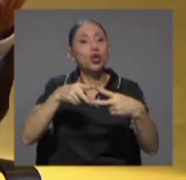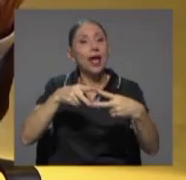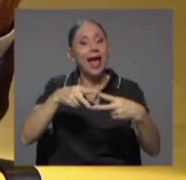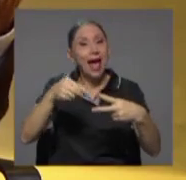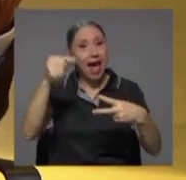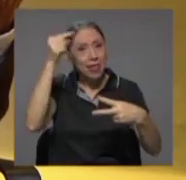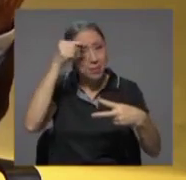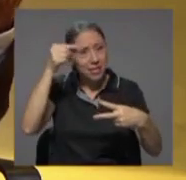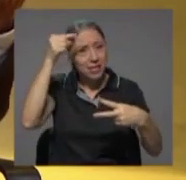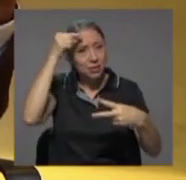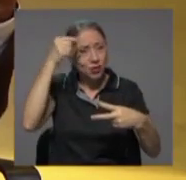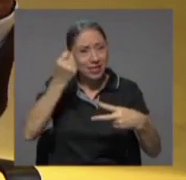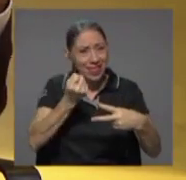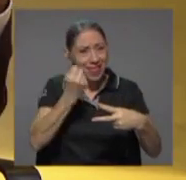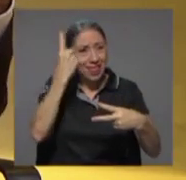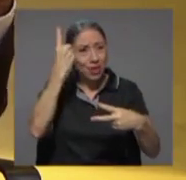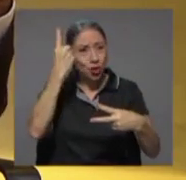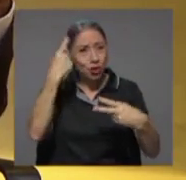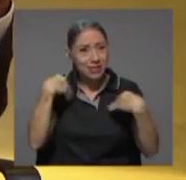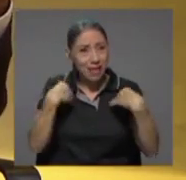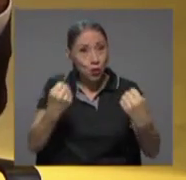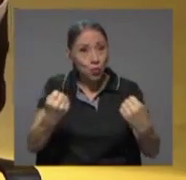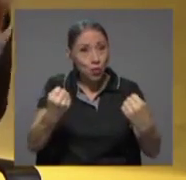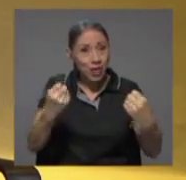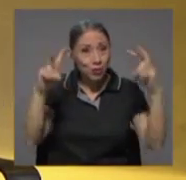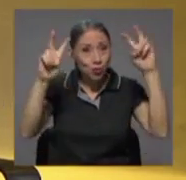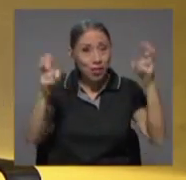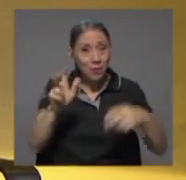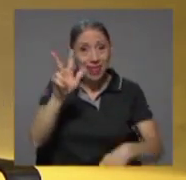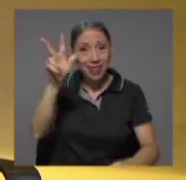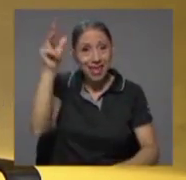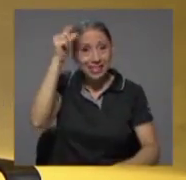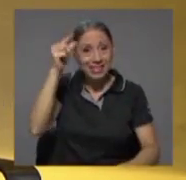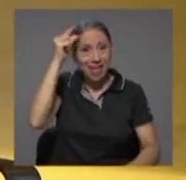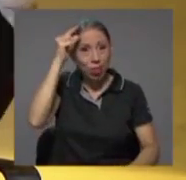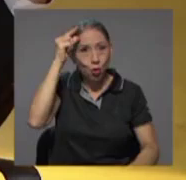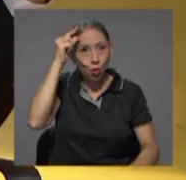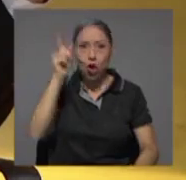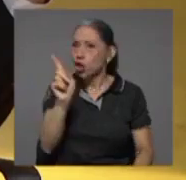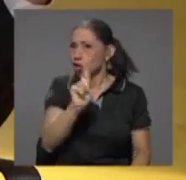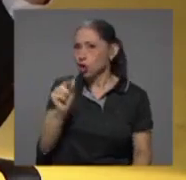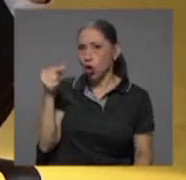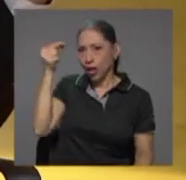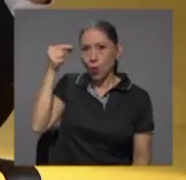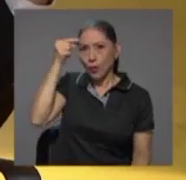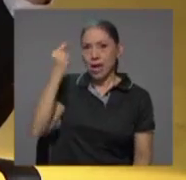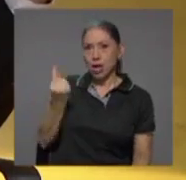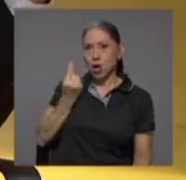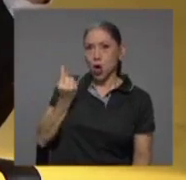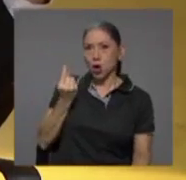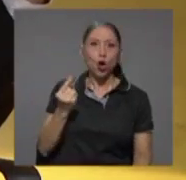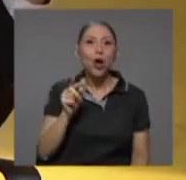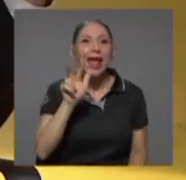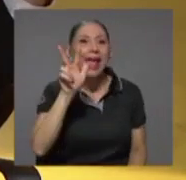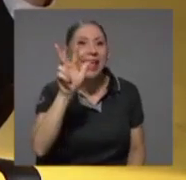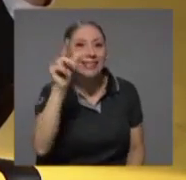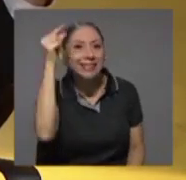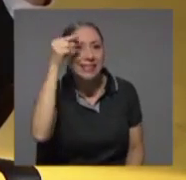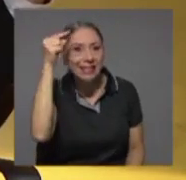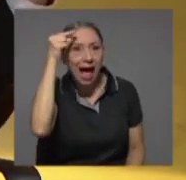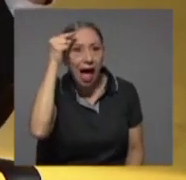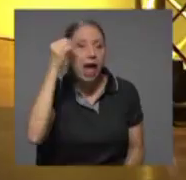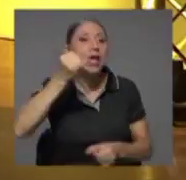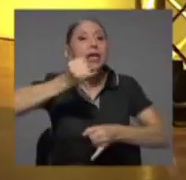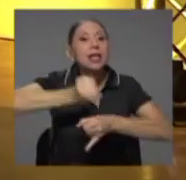salud era un tema de Estado no era un tema de gobierno y yo creo que eso fue muy valioso y independiente de lo que